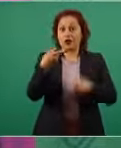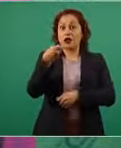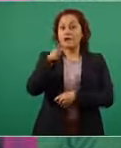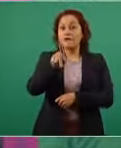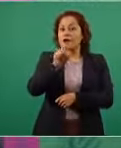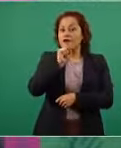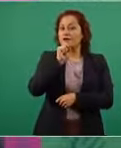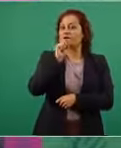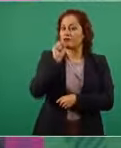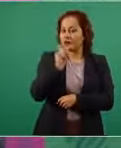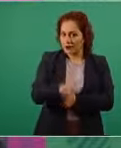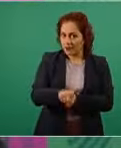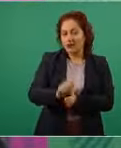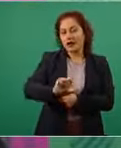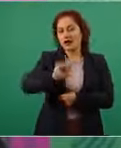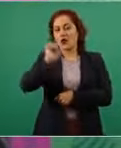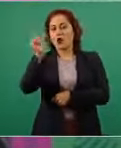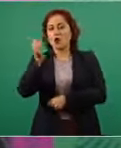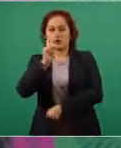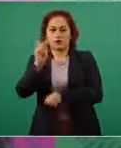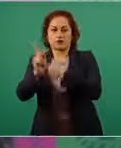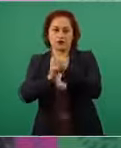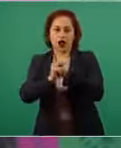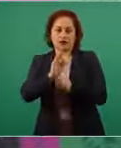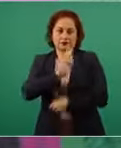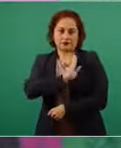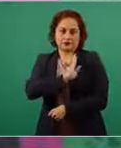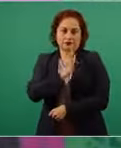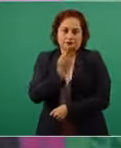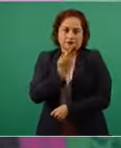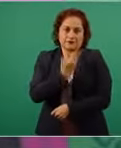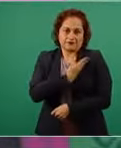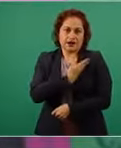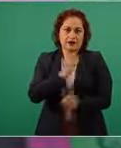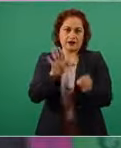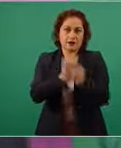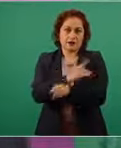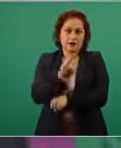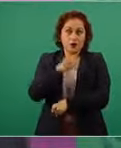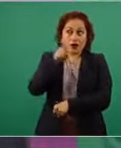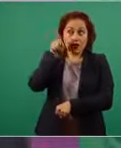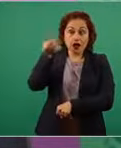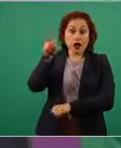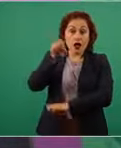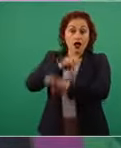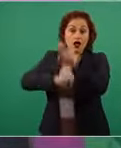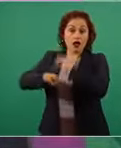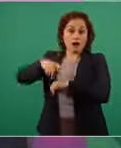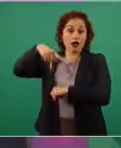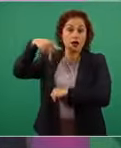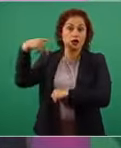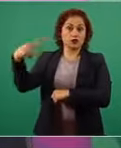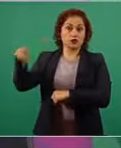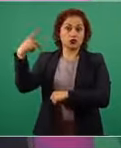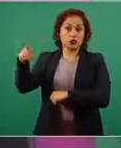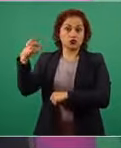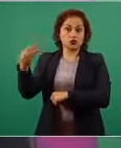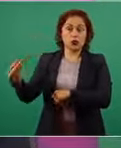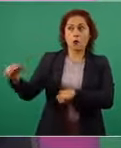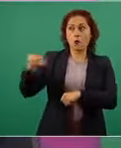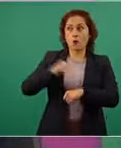una de las empresas favoritas eran las españolas de las empresas favoritas durante el periodo neoliberal